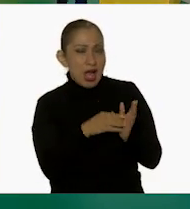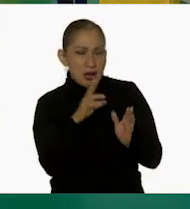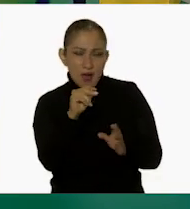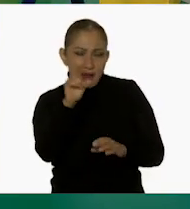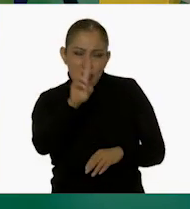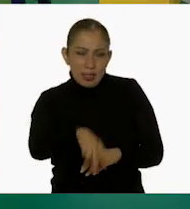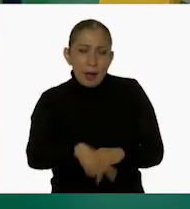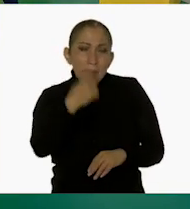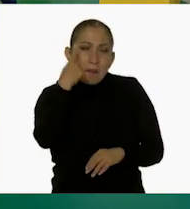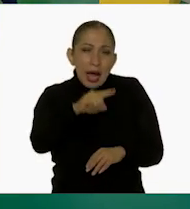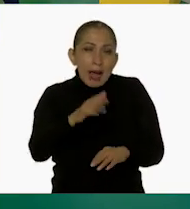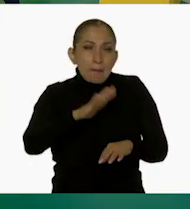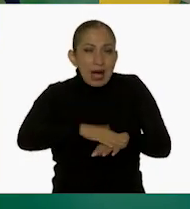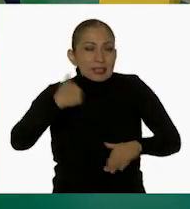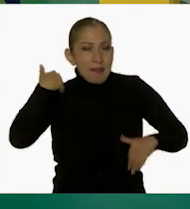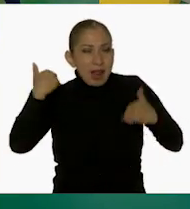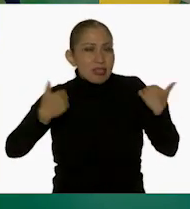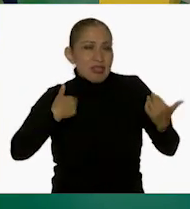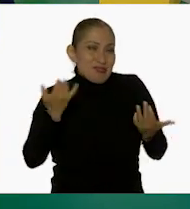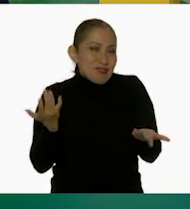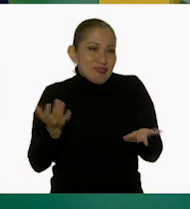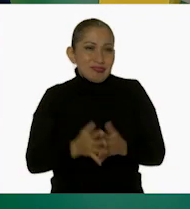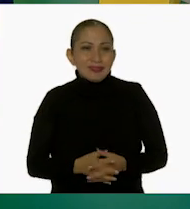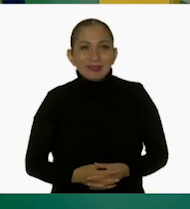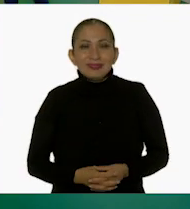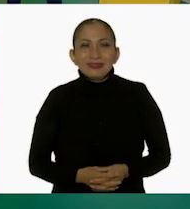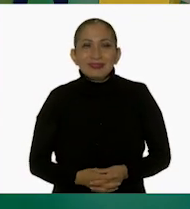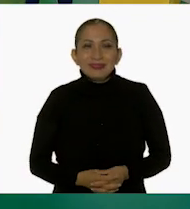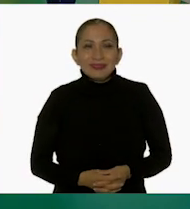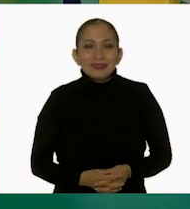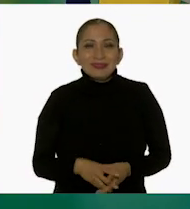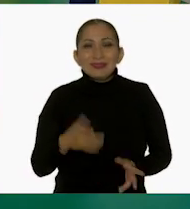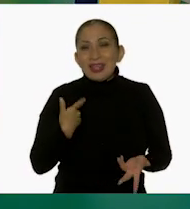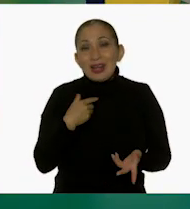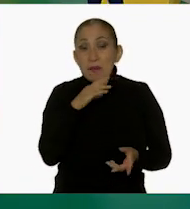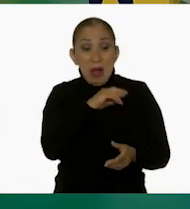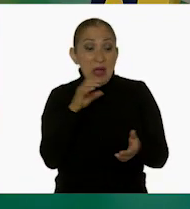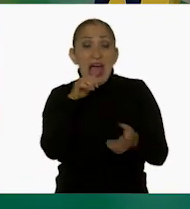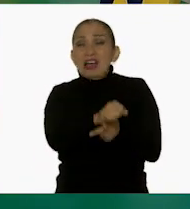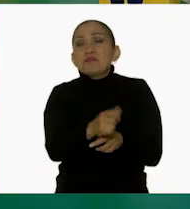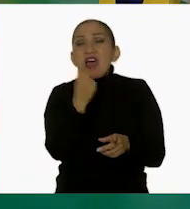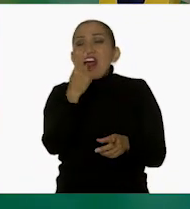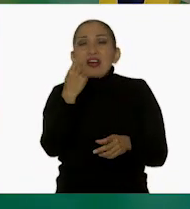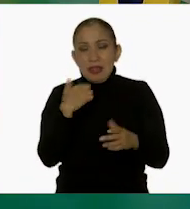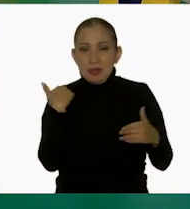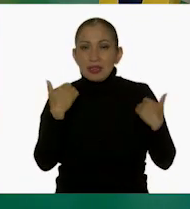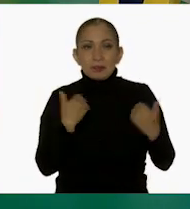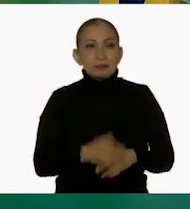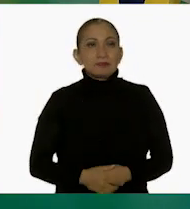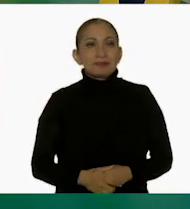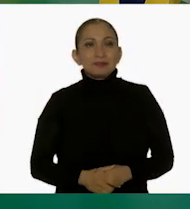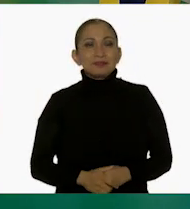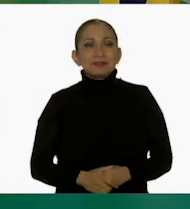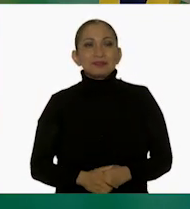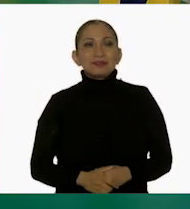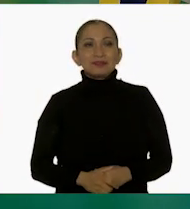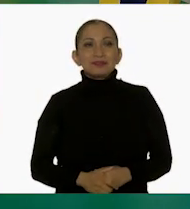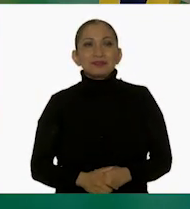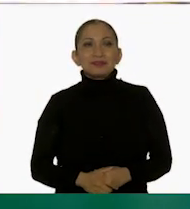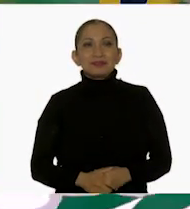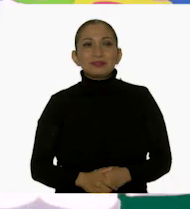la verdad, para que sea más divertido también. Si no, alguien va a ganar muy rápido. A ver, vamos a ver. A ver.